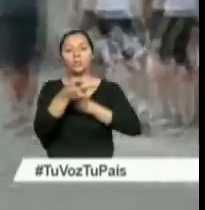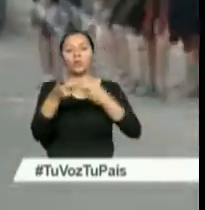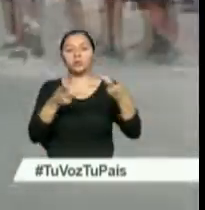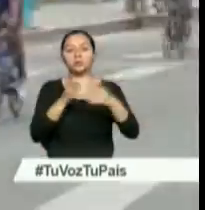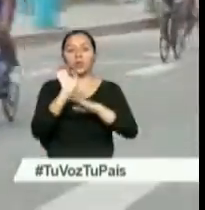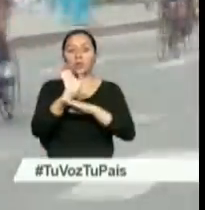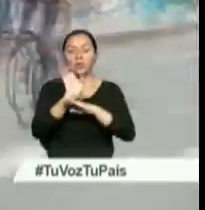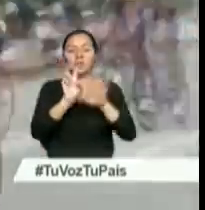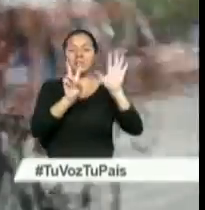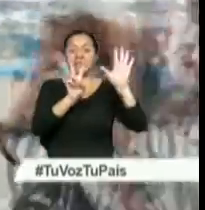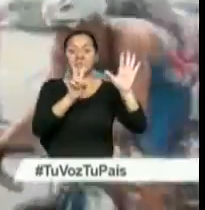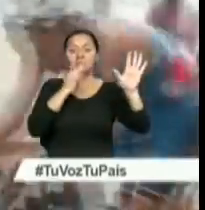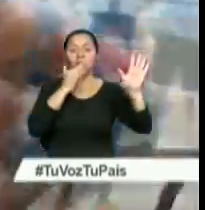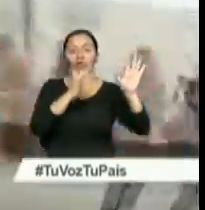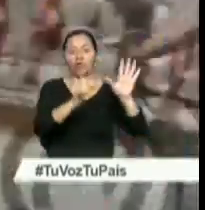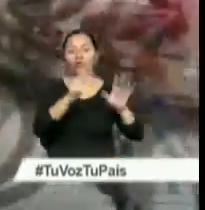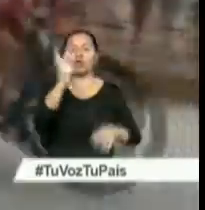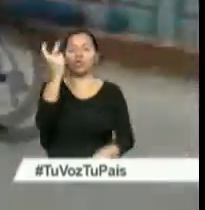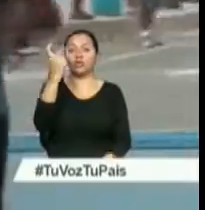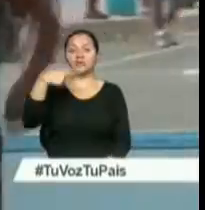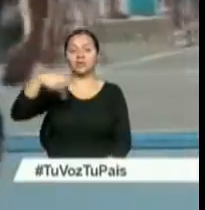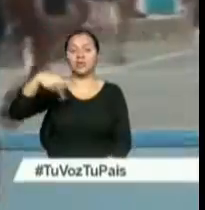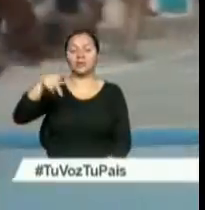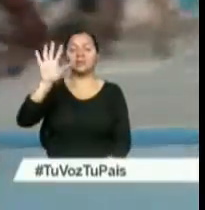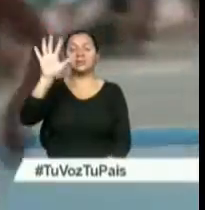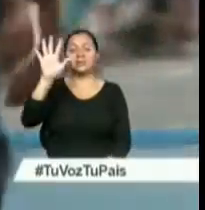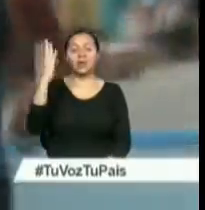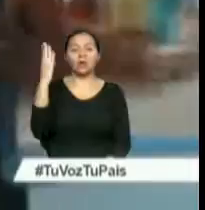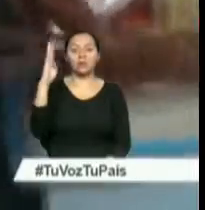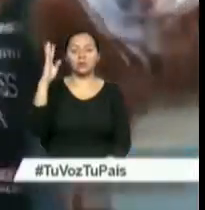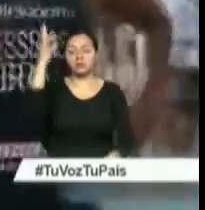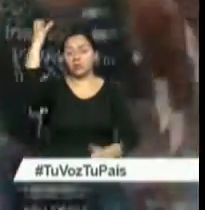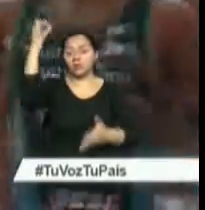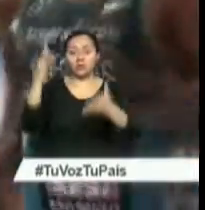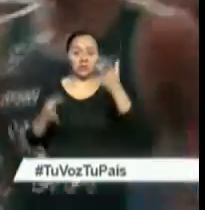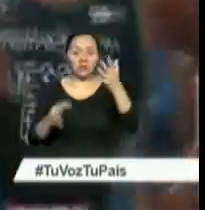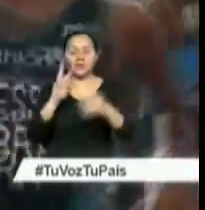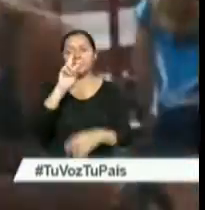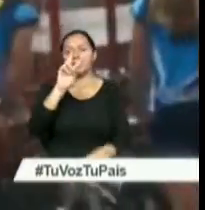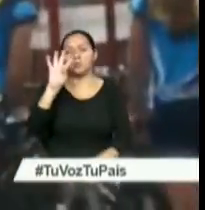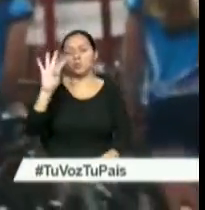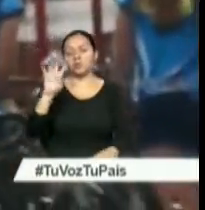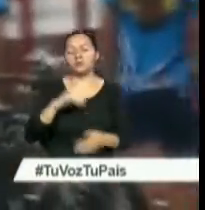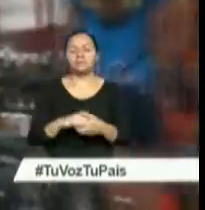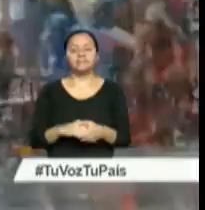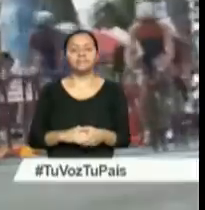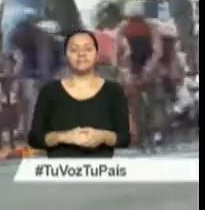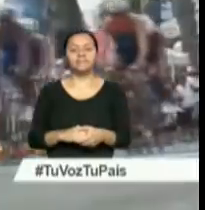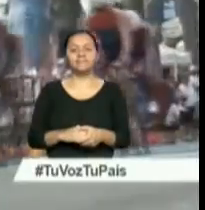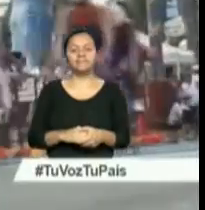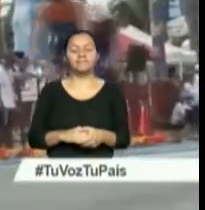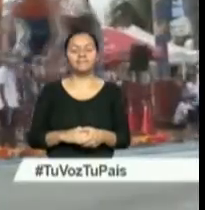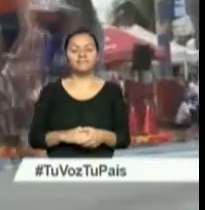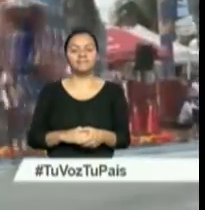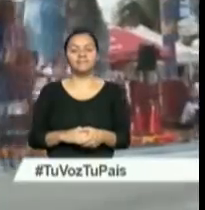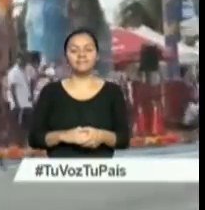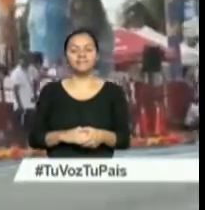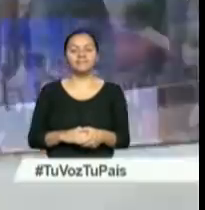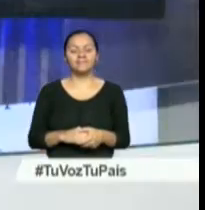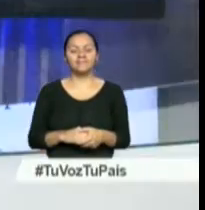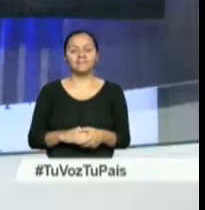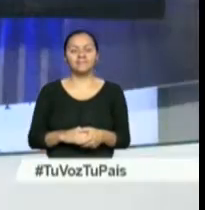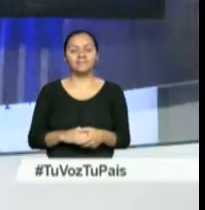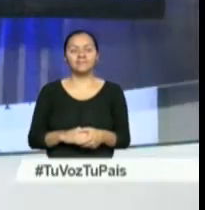preseas de oro, 12 de plata y 5 de bronce, que suman un total de 24. Katerine Morejón, Noticiero Ciudadano.